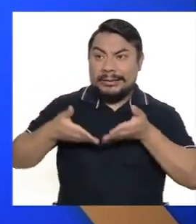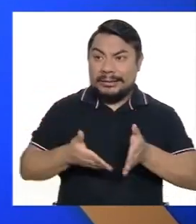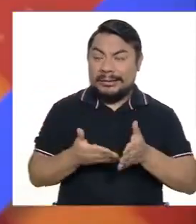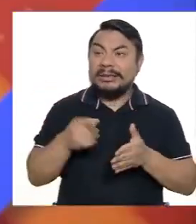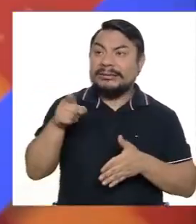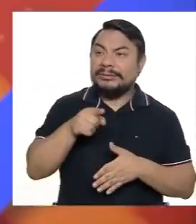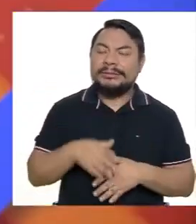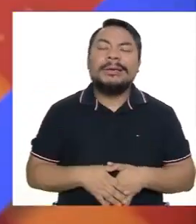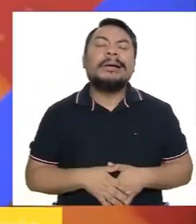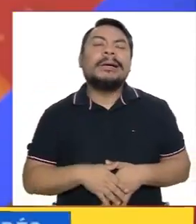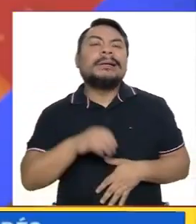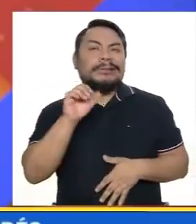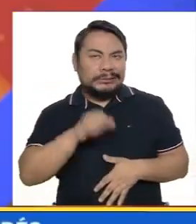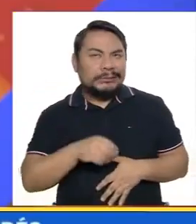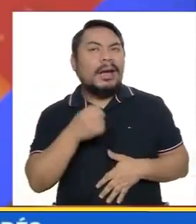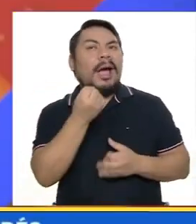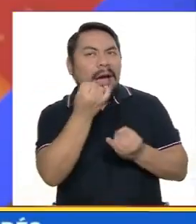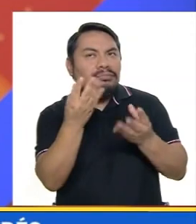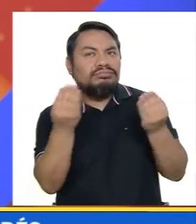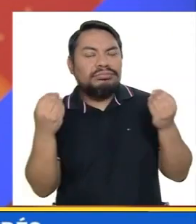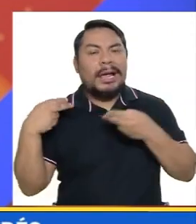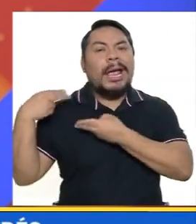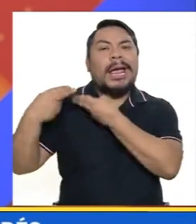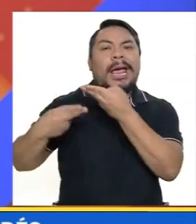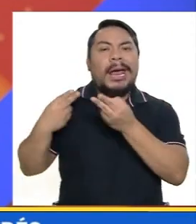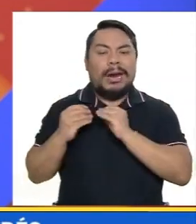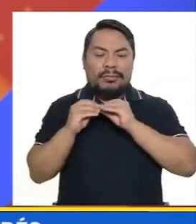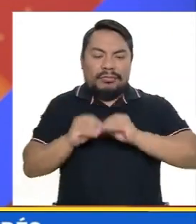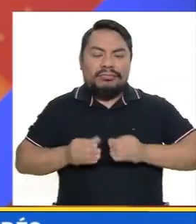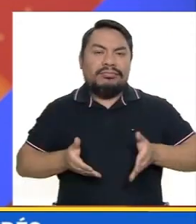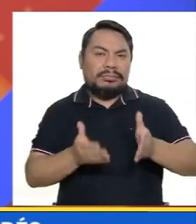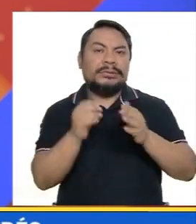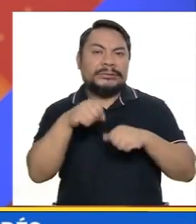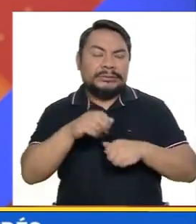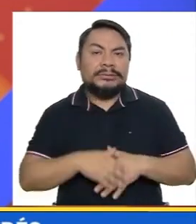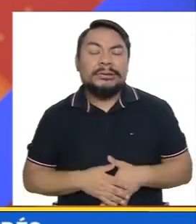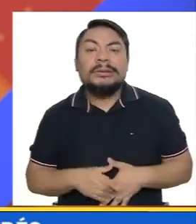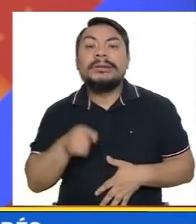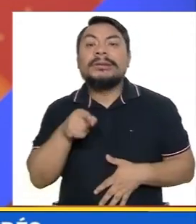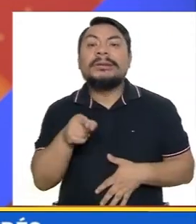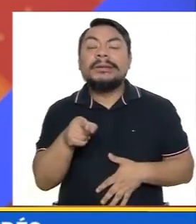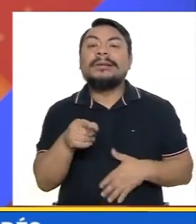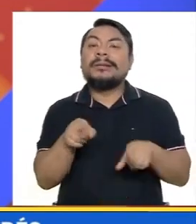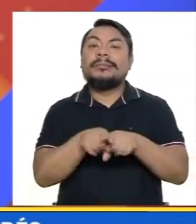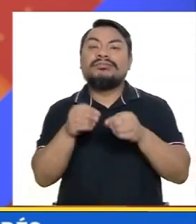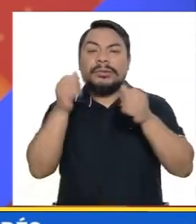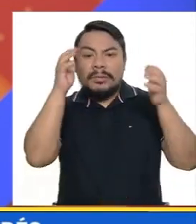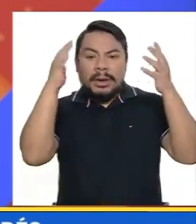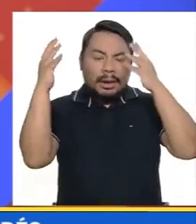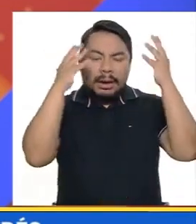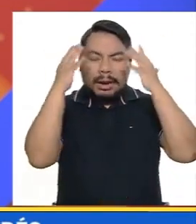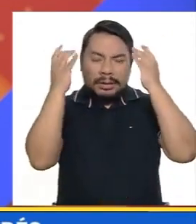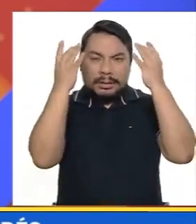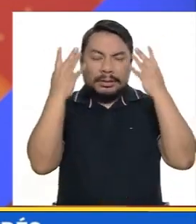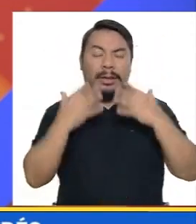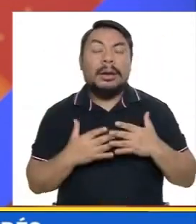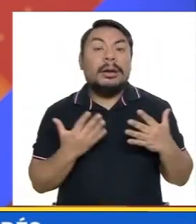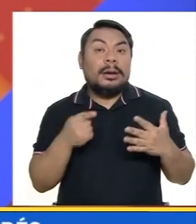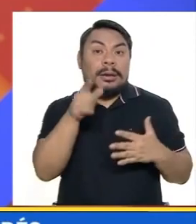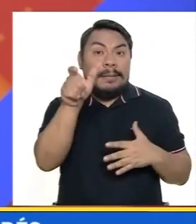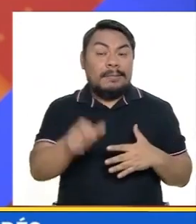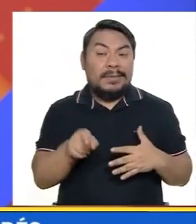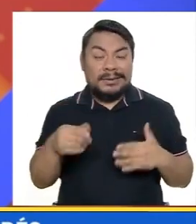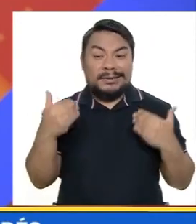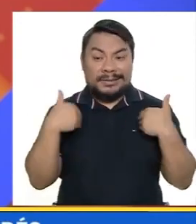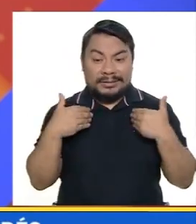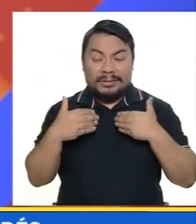Hay una tendencia hereditaria que es innegable. Sin embargo, aquí cuenta mucho el estrés-vulnerabilidad. Si una persona